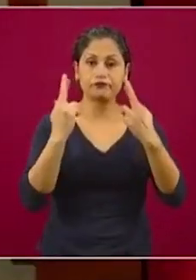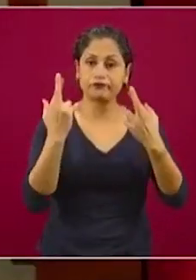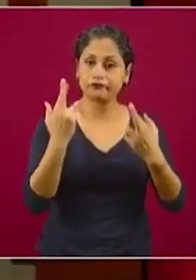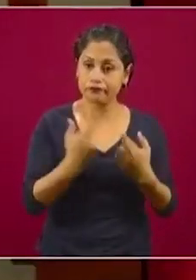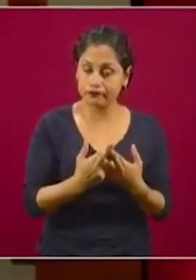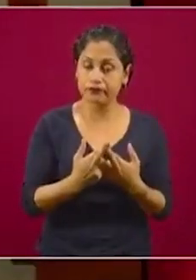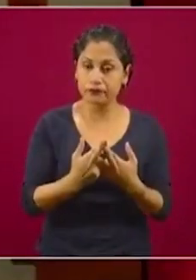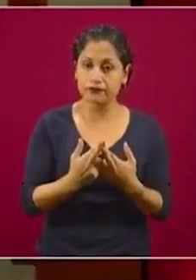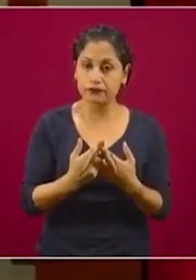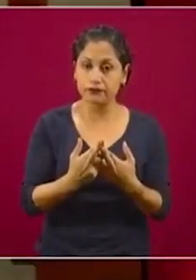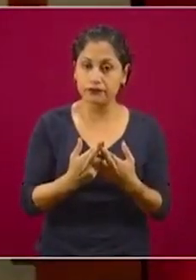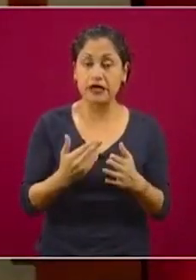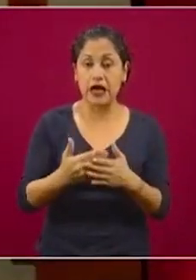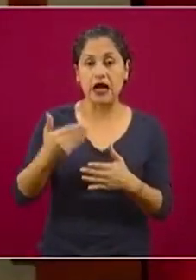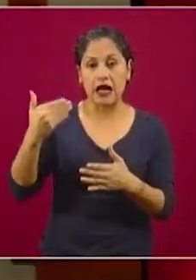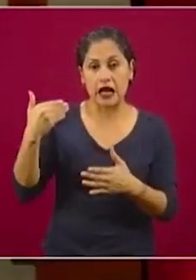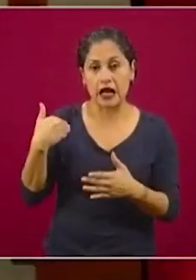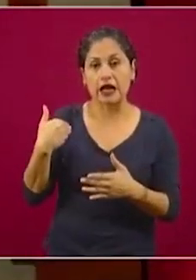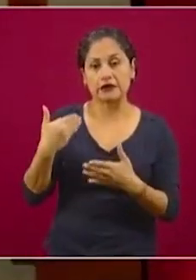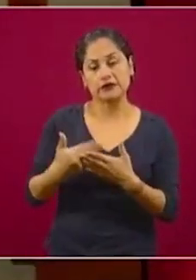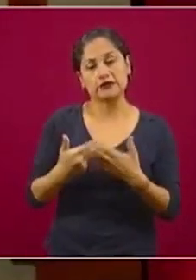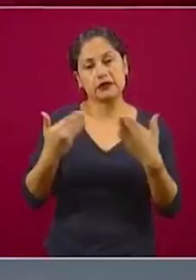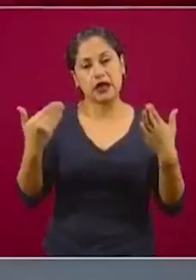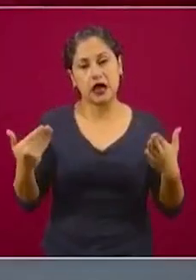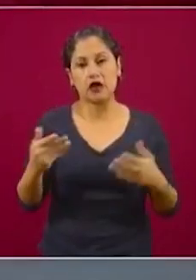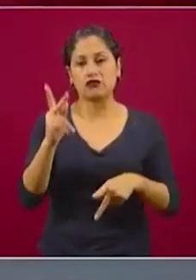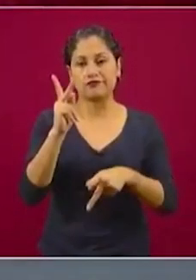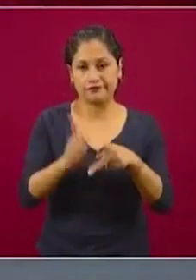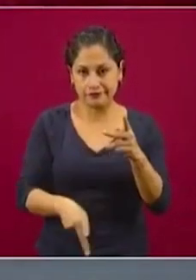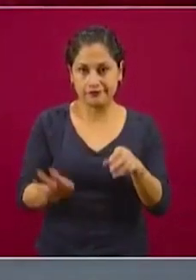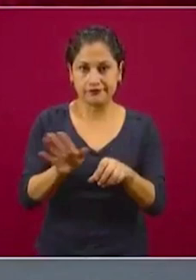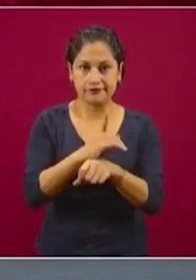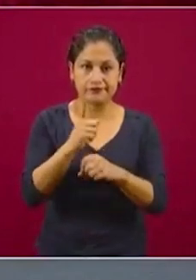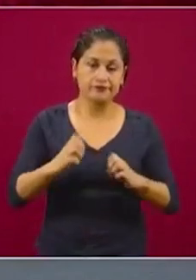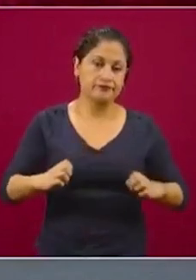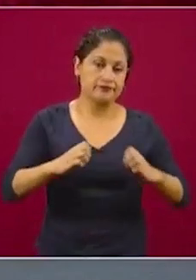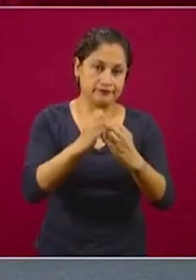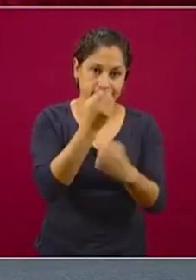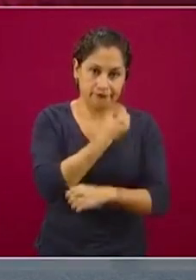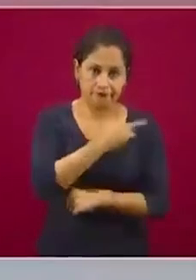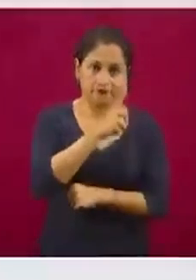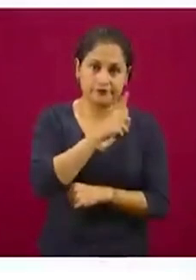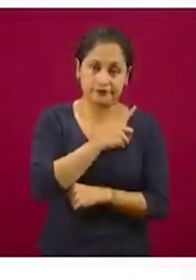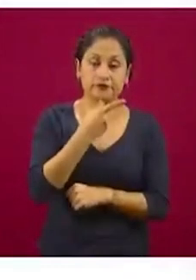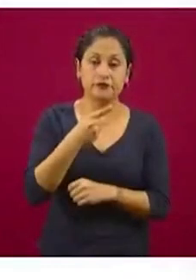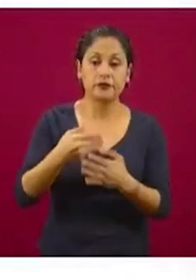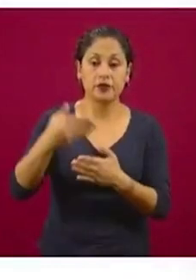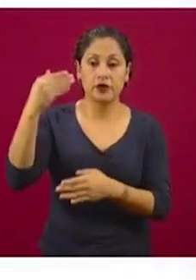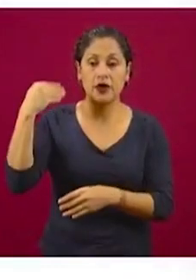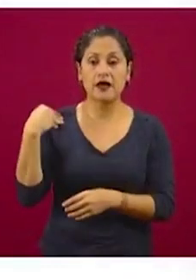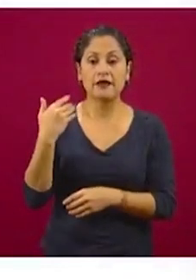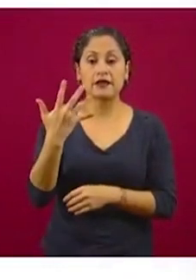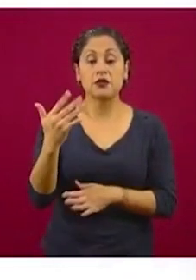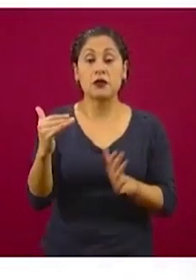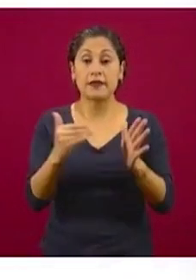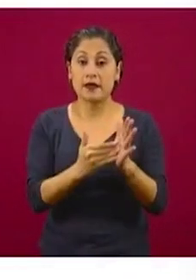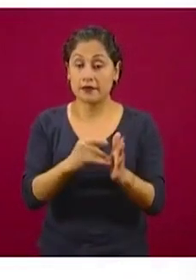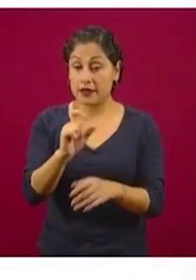esta contingencia sanitaria en 50 mil 23 centros,